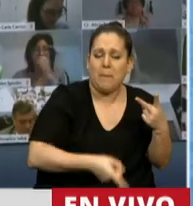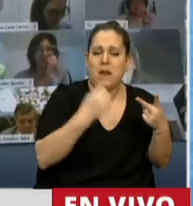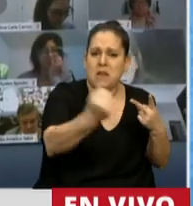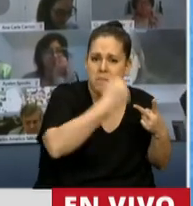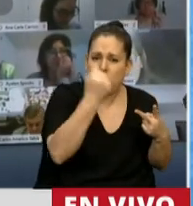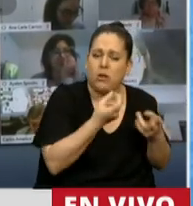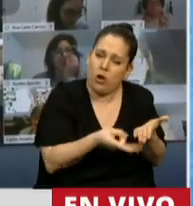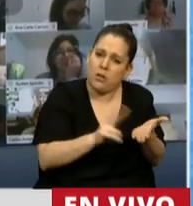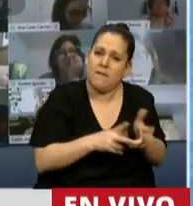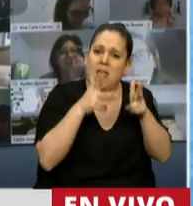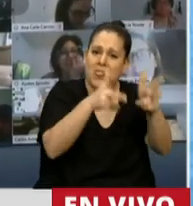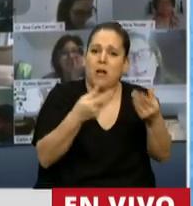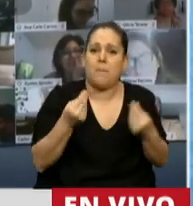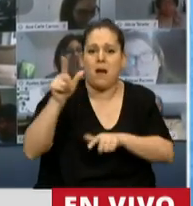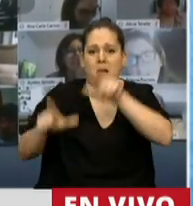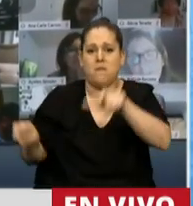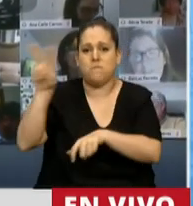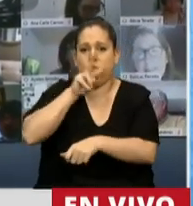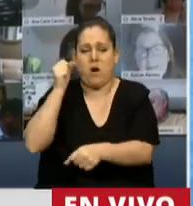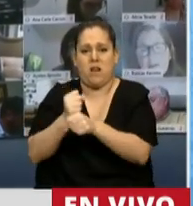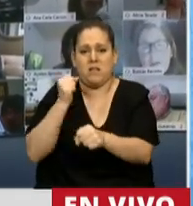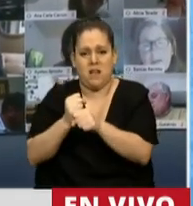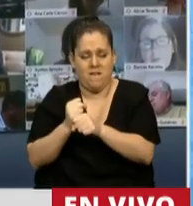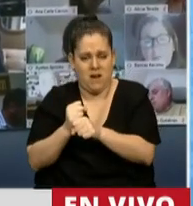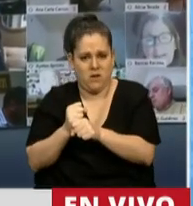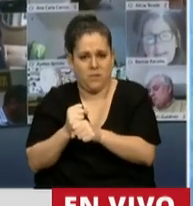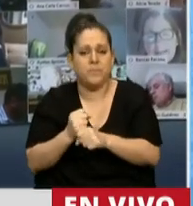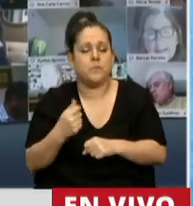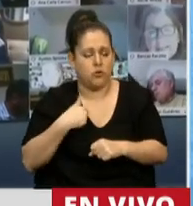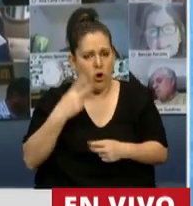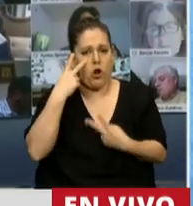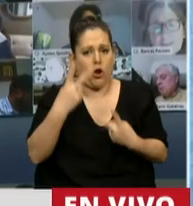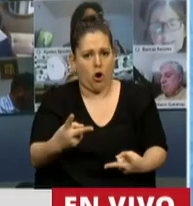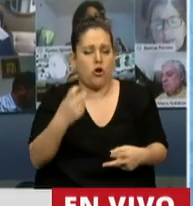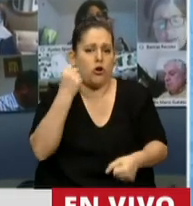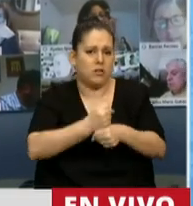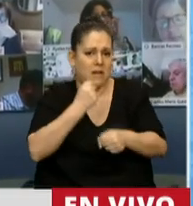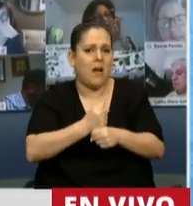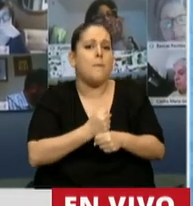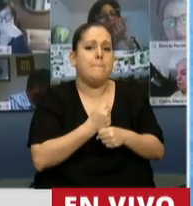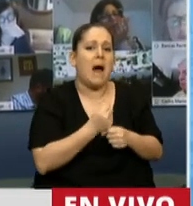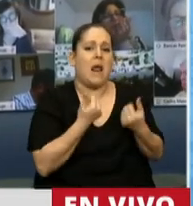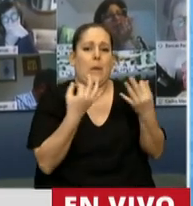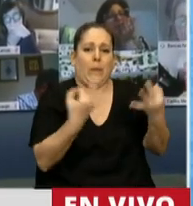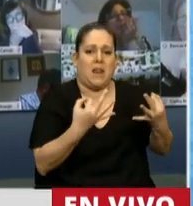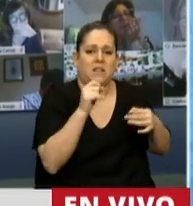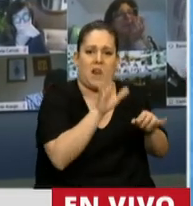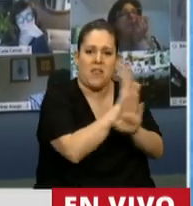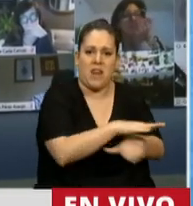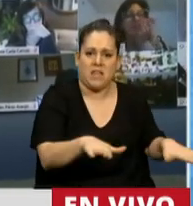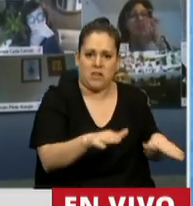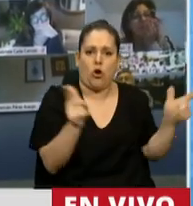vuelvo a decir, para el trabajo de las mujeres. Destaco el trabajo que estamos haciendo en relación al bienestar de niños y niñas en las distintas